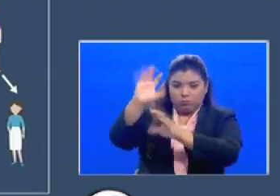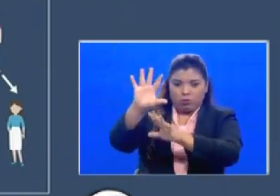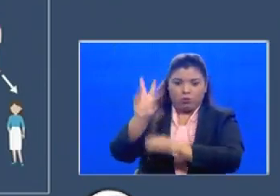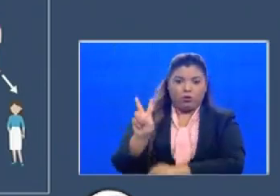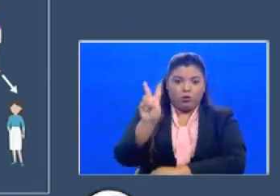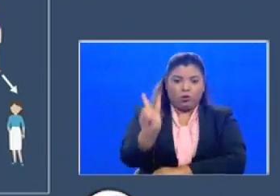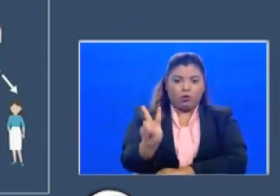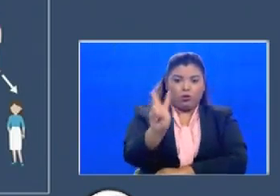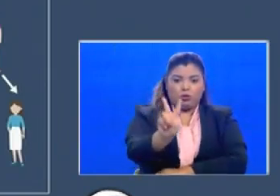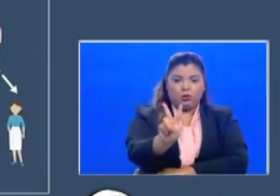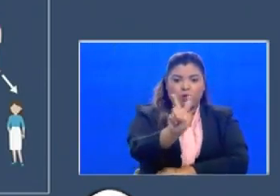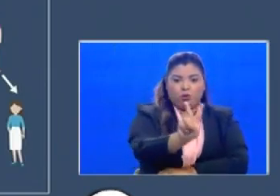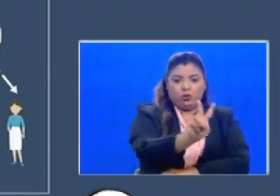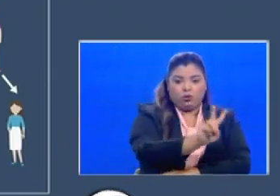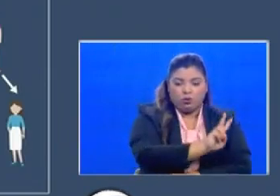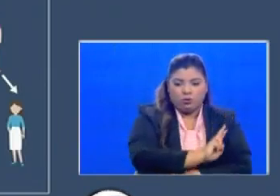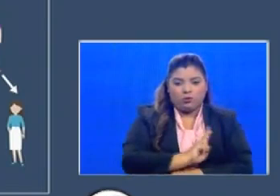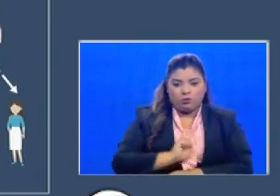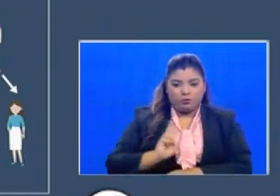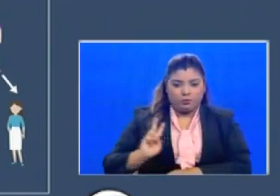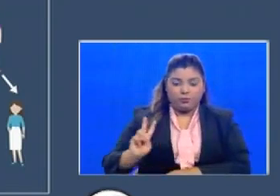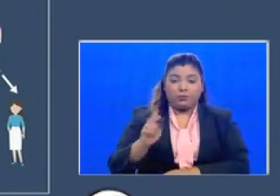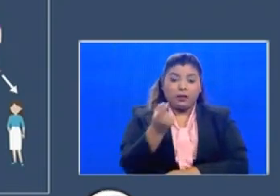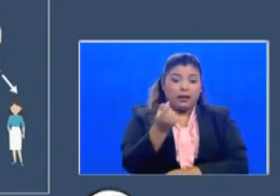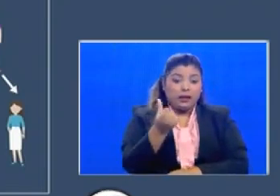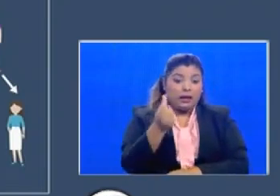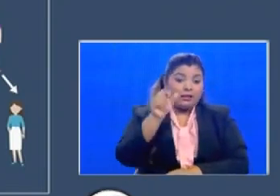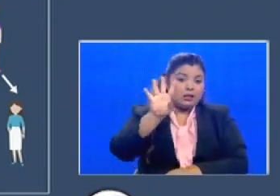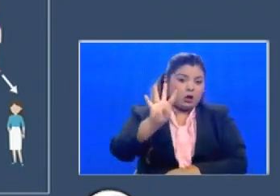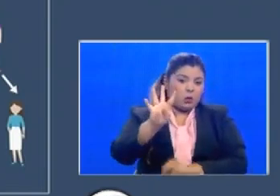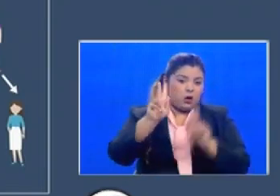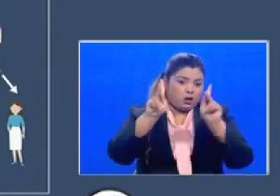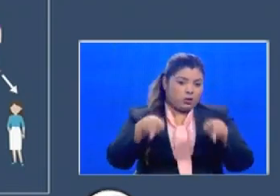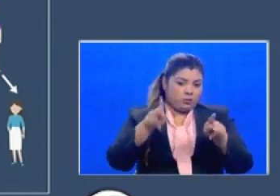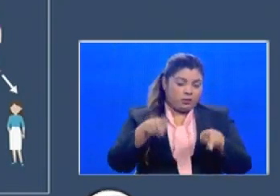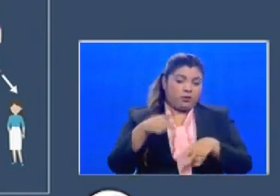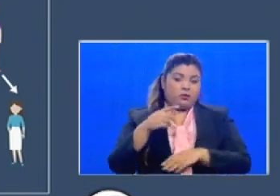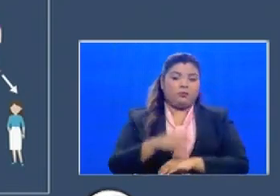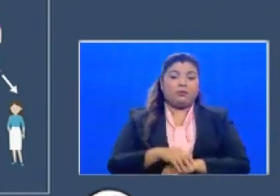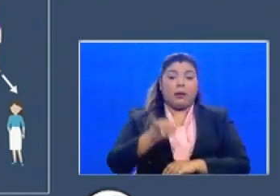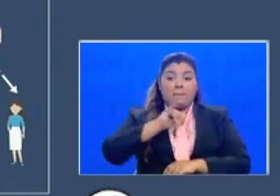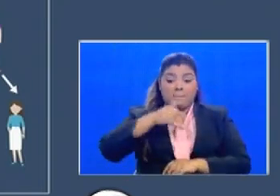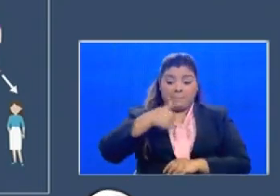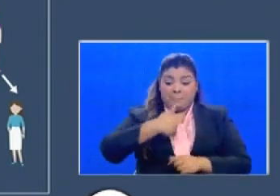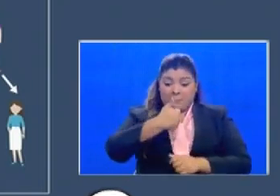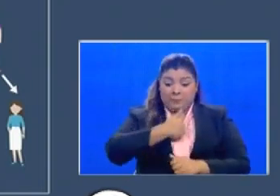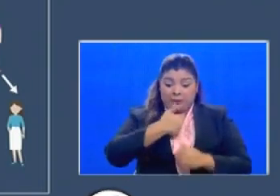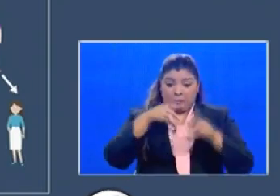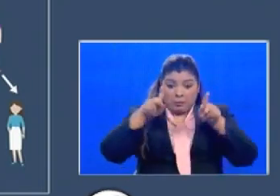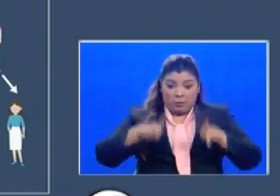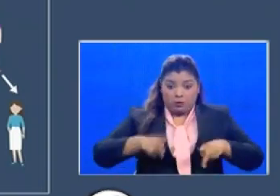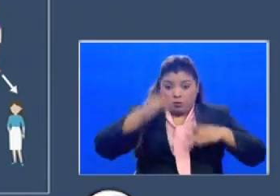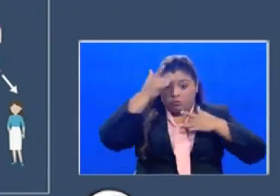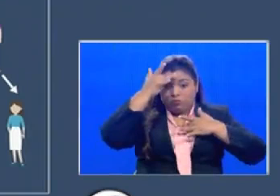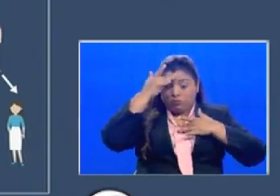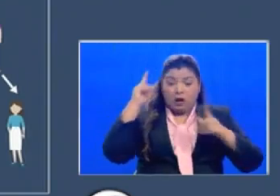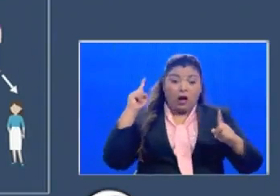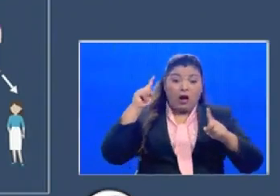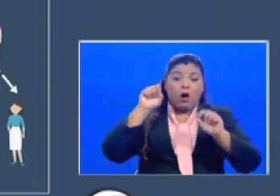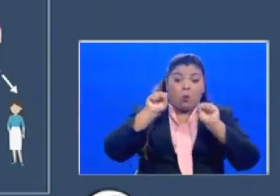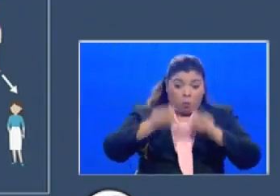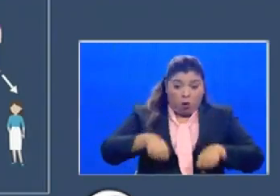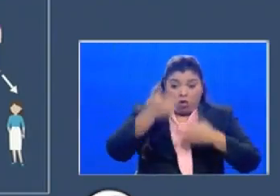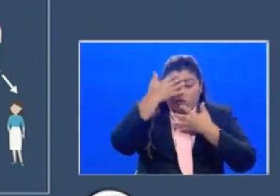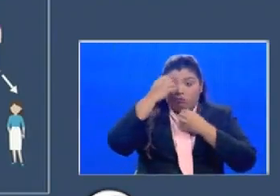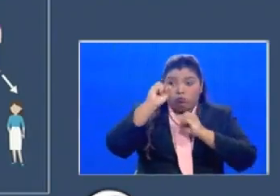dos al alcanzar una cifra cercana a cuatro es decir que a partir de un mismo caso se podrían generar hasta cuatro contagios